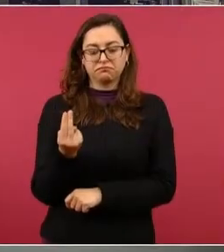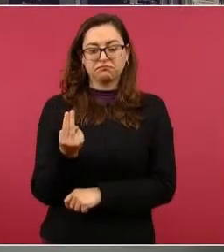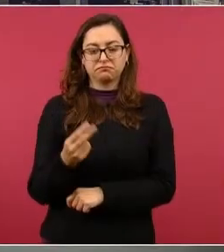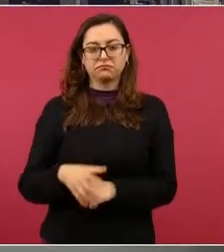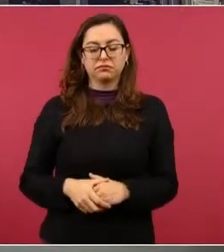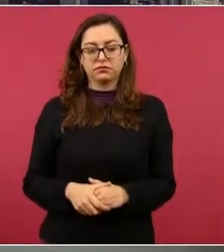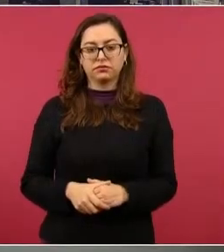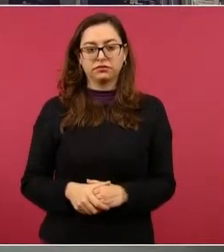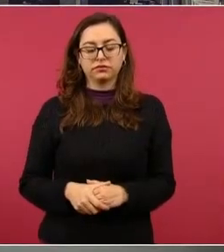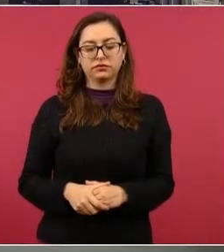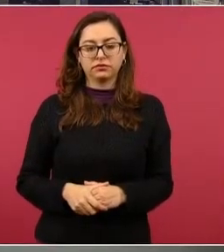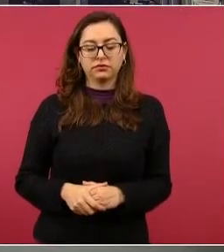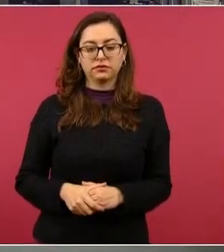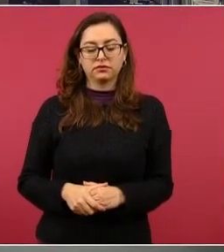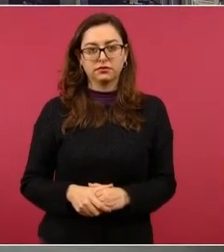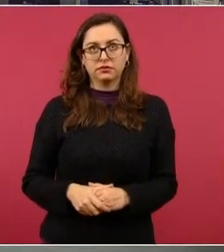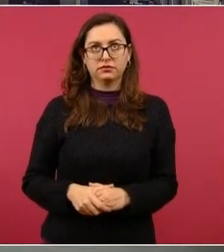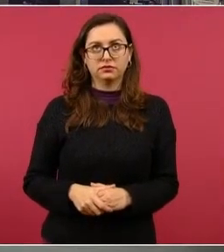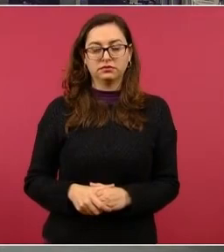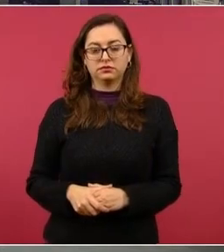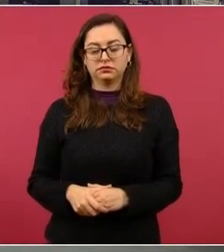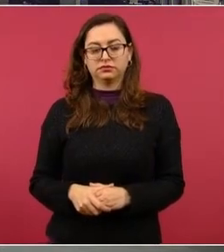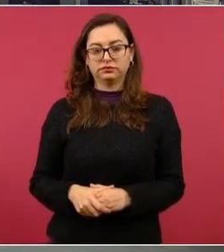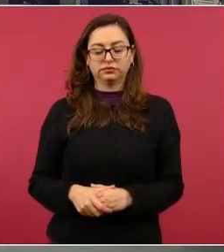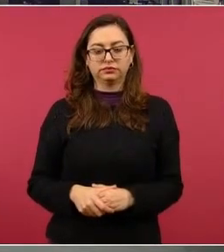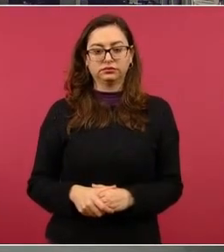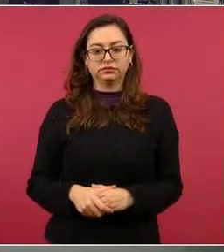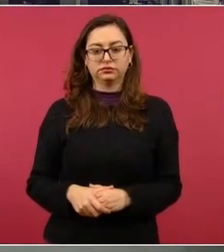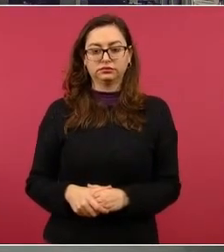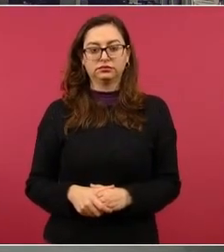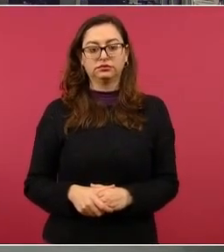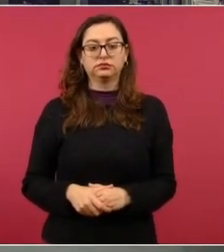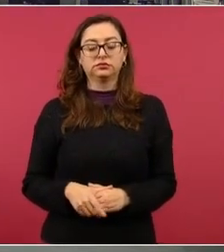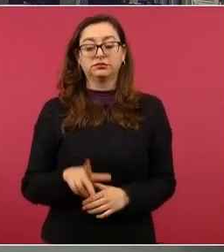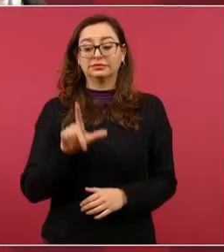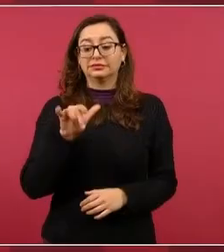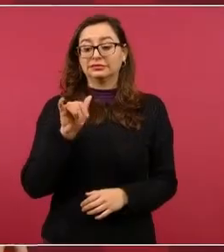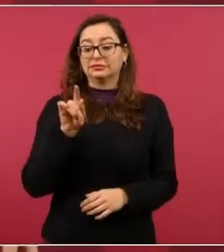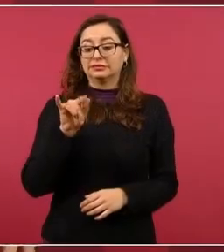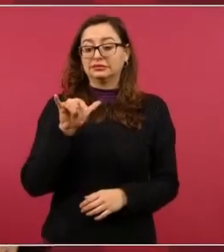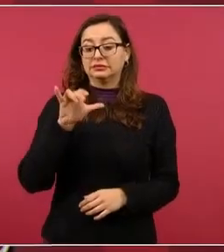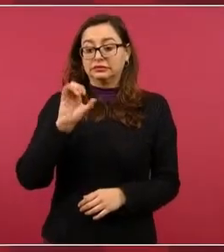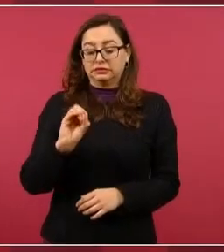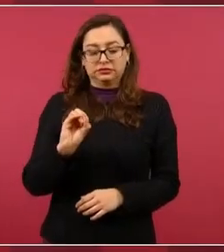desde luego lo que tiene que ver con el litio es